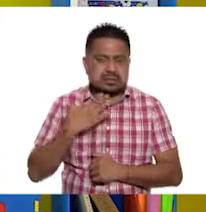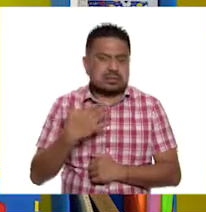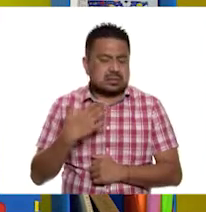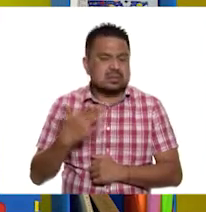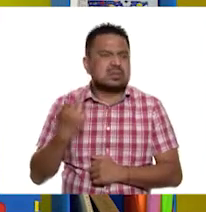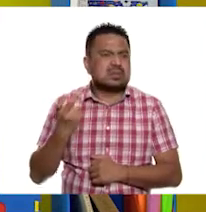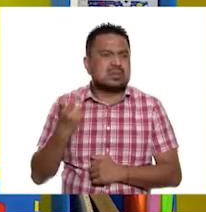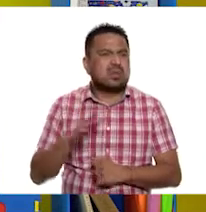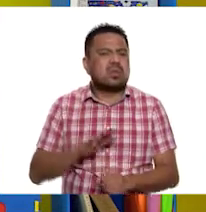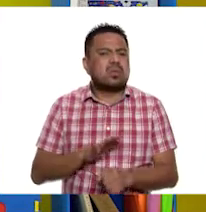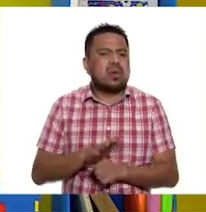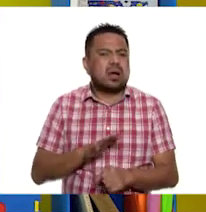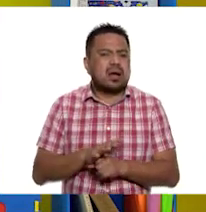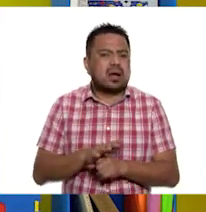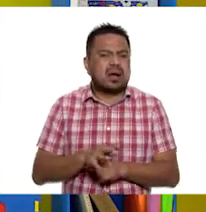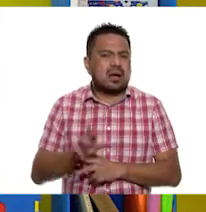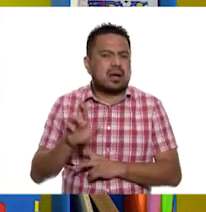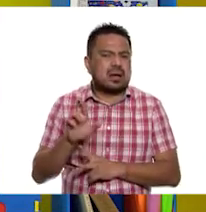es una